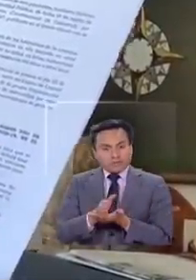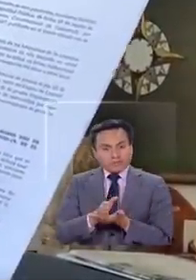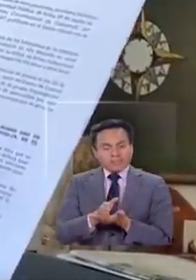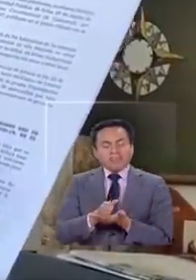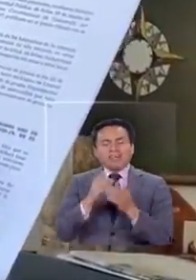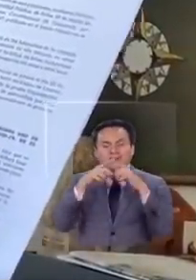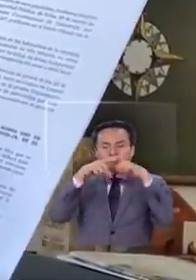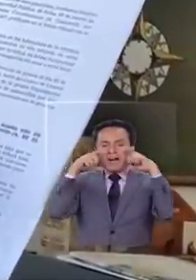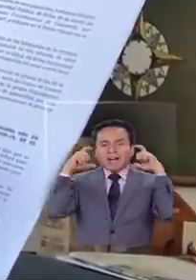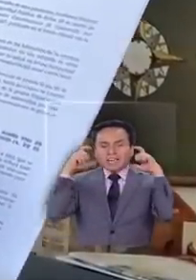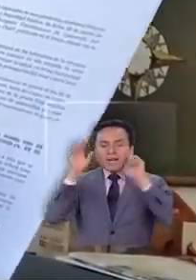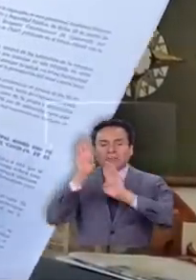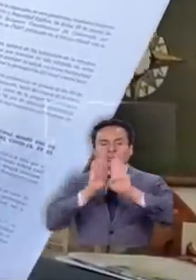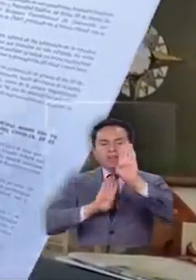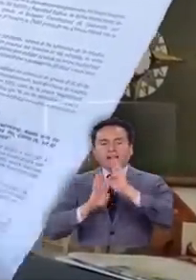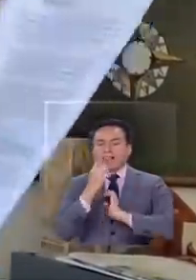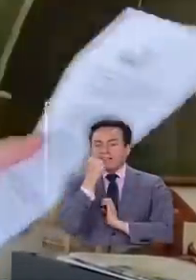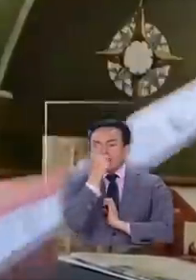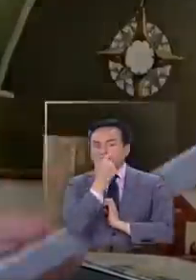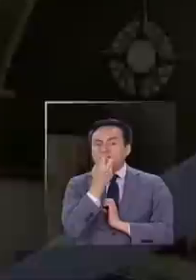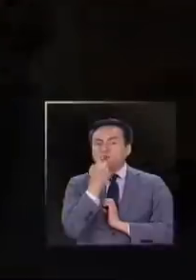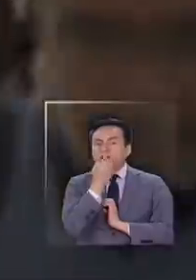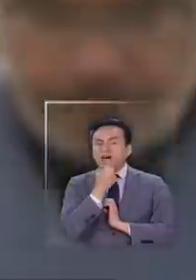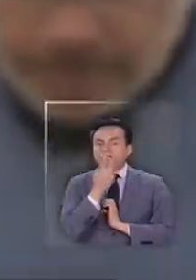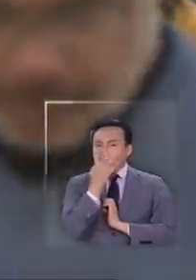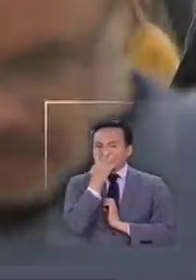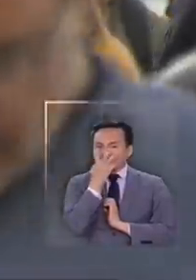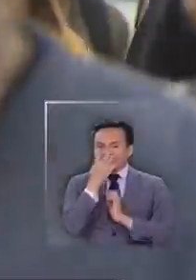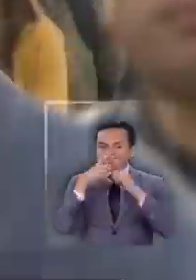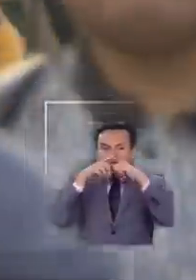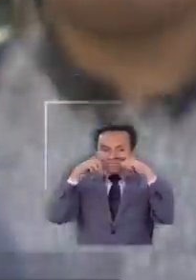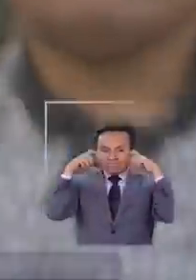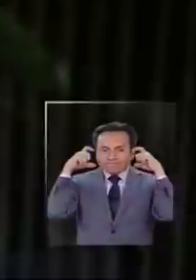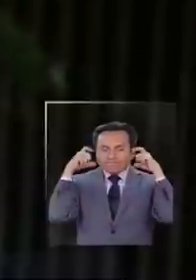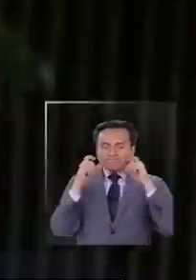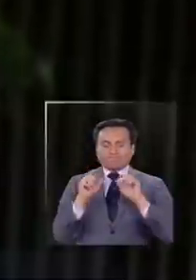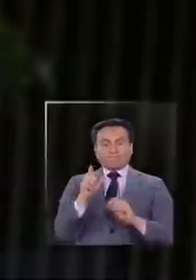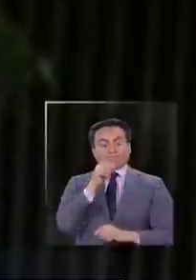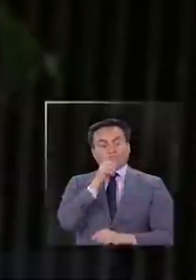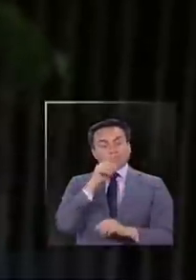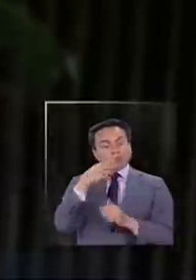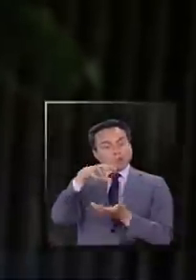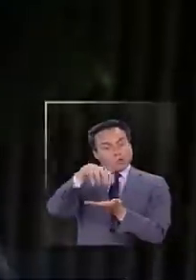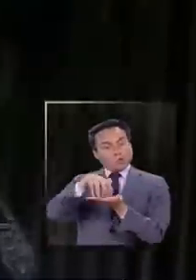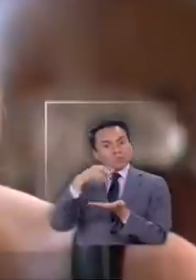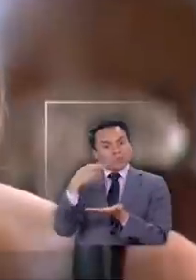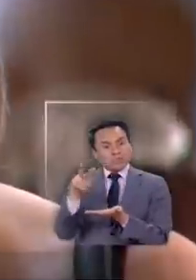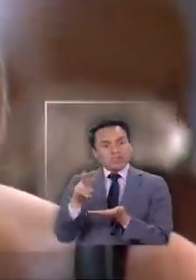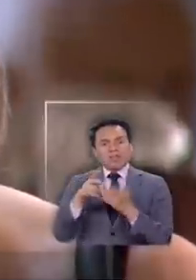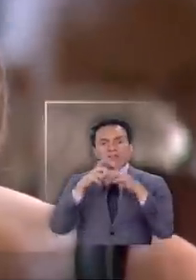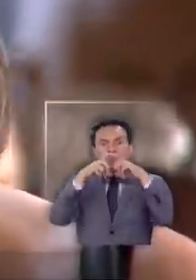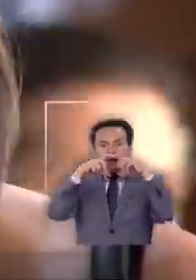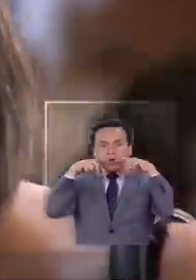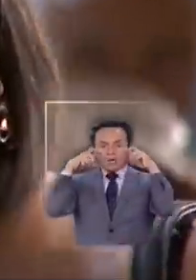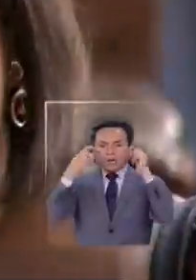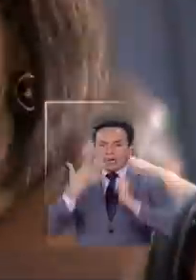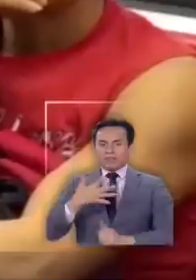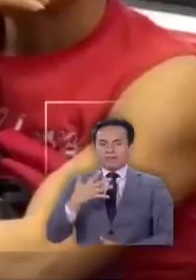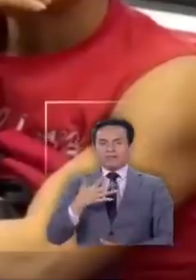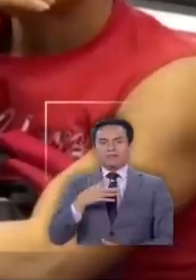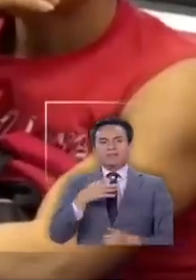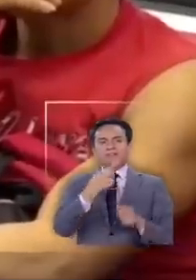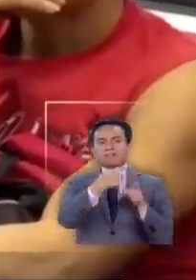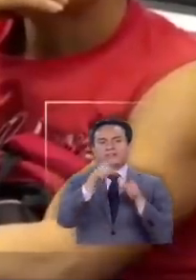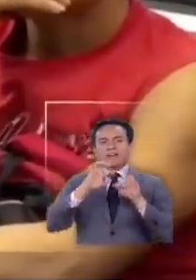usar una mascarilla que proteja su nariz y boca. Inédita medida comunal, mascarilla que toma relevancia. por eso que